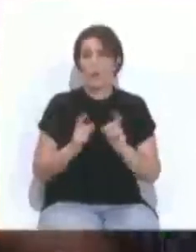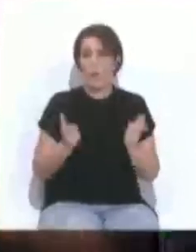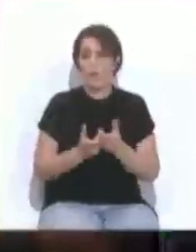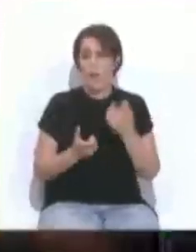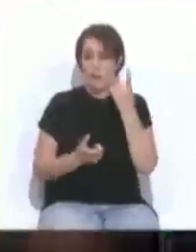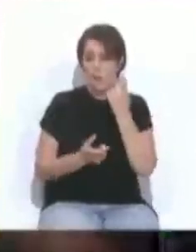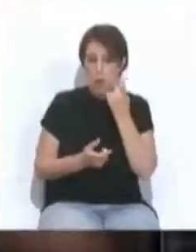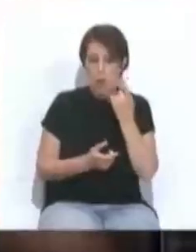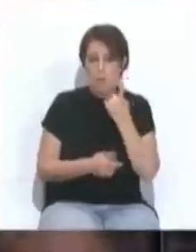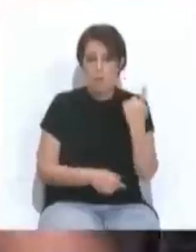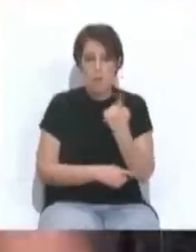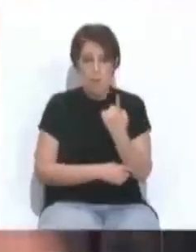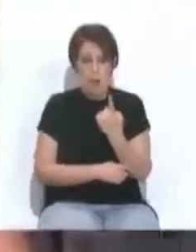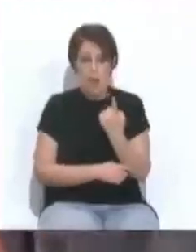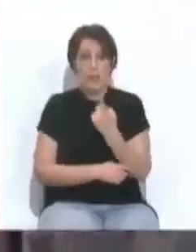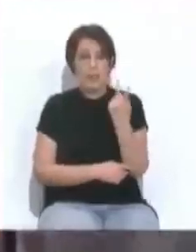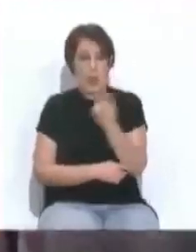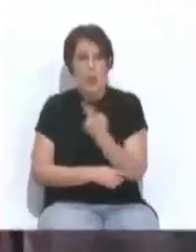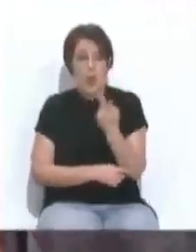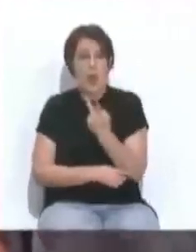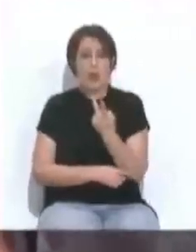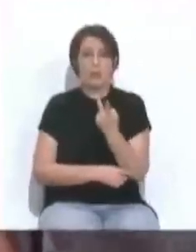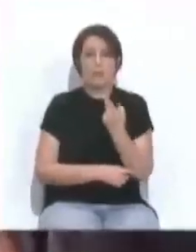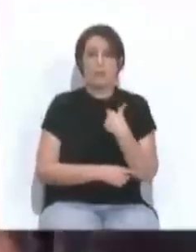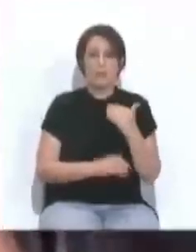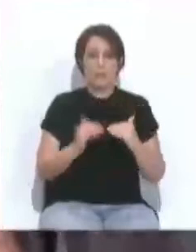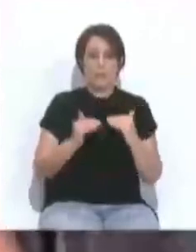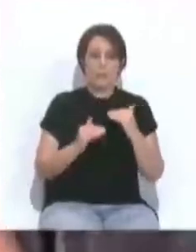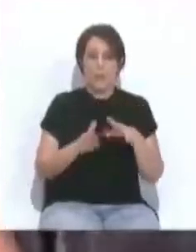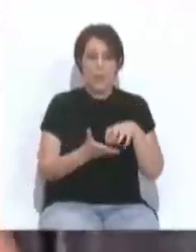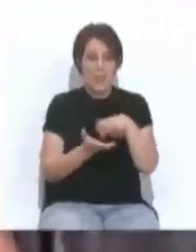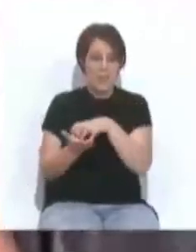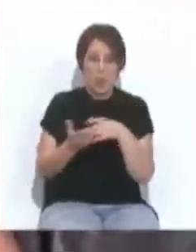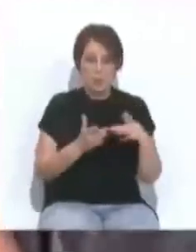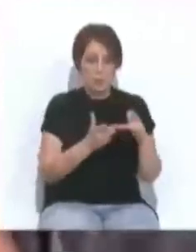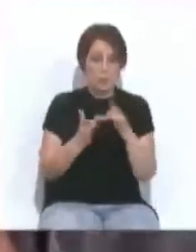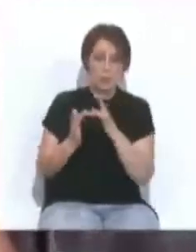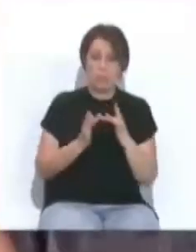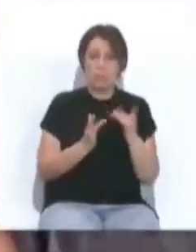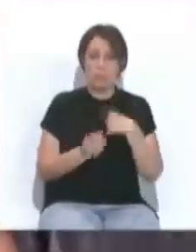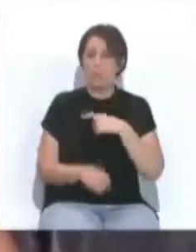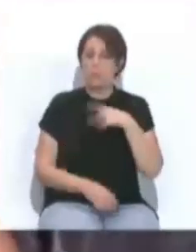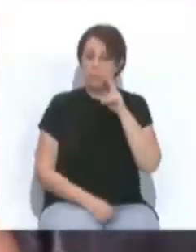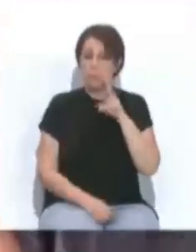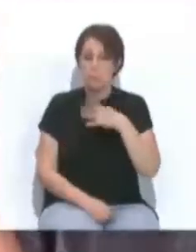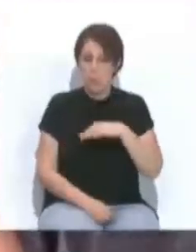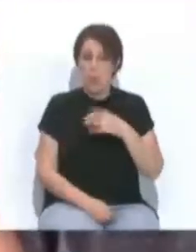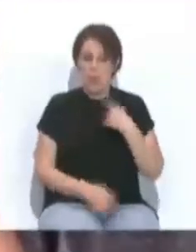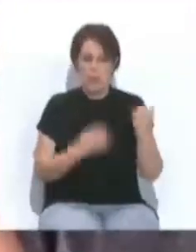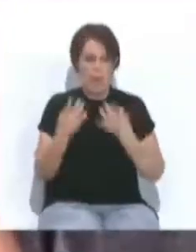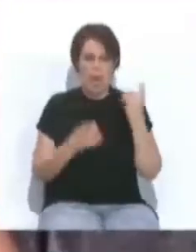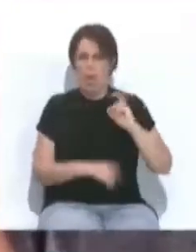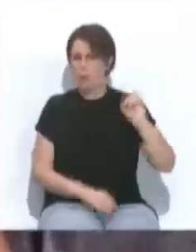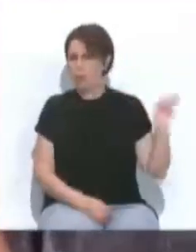entre alumnado de primaria y de secundaria, internivelar, intercentros, donde podemos encontrar un montón de